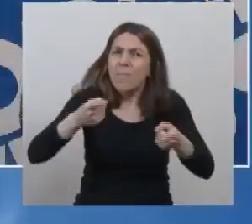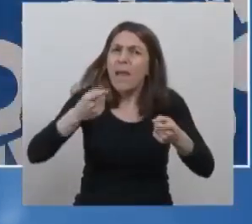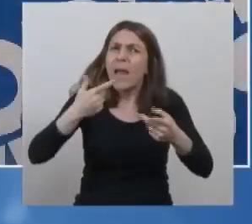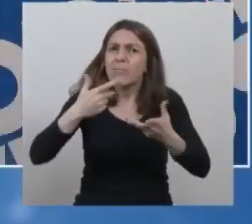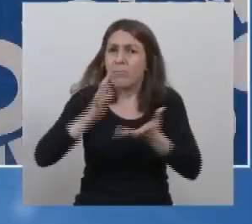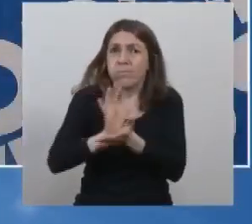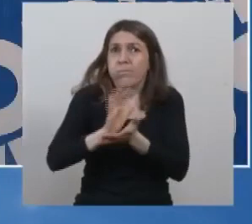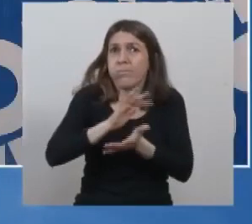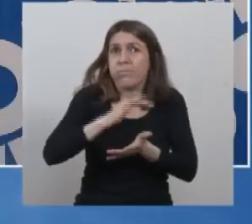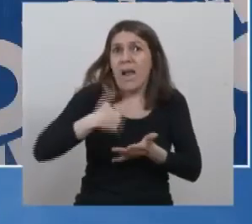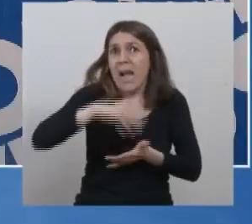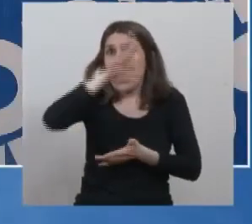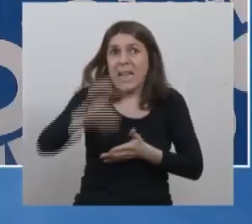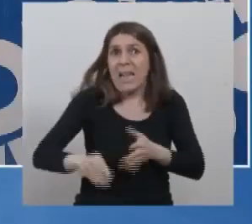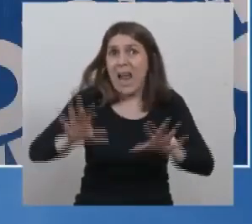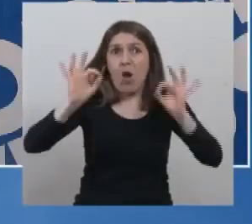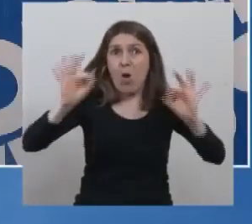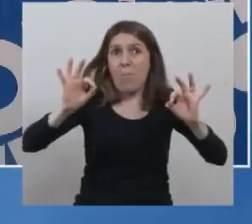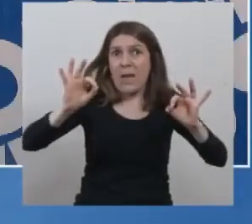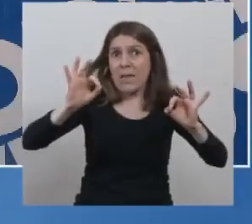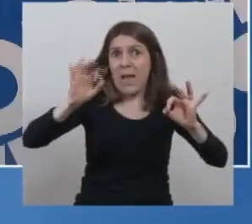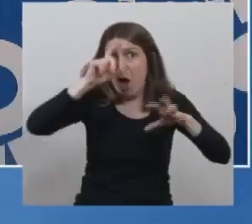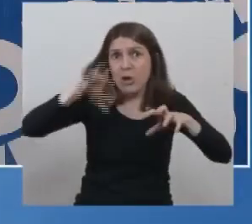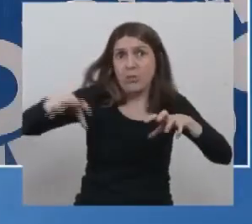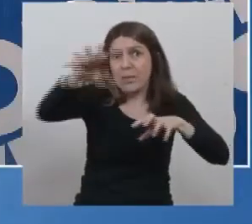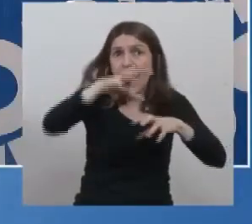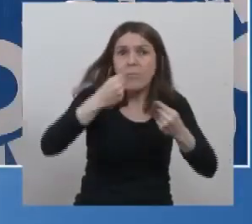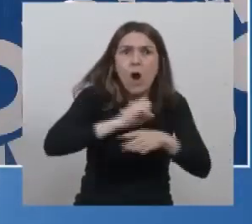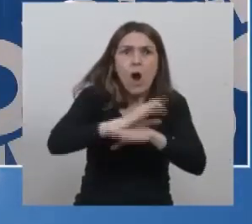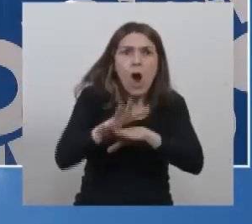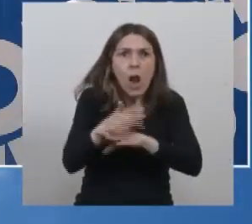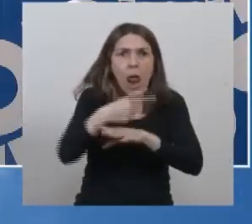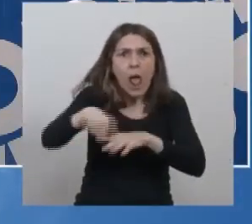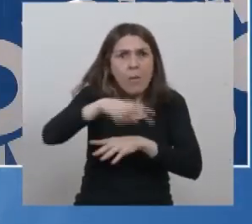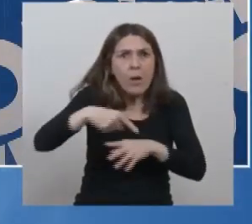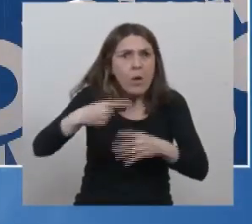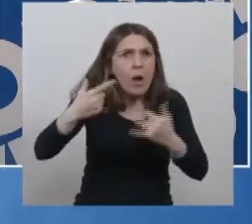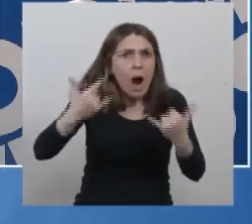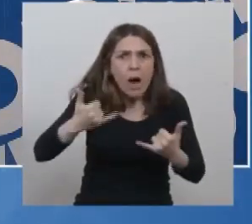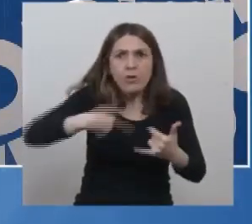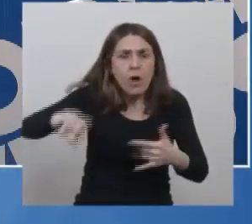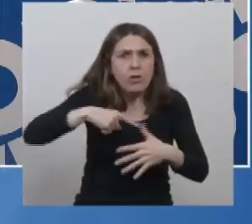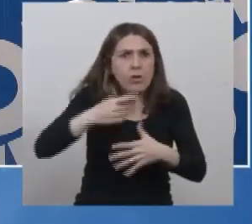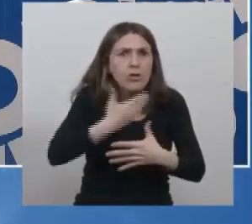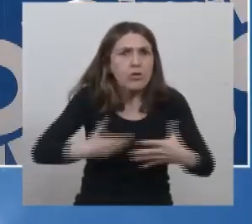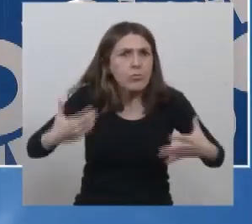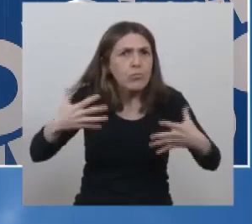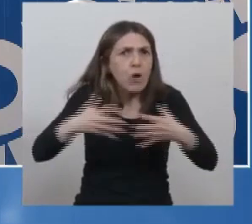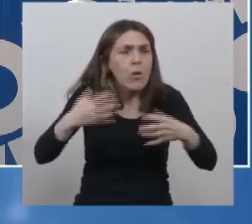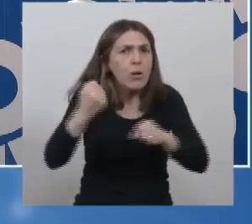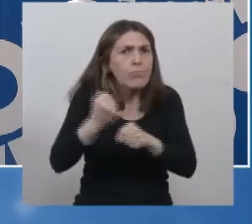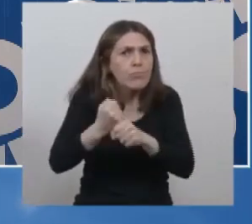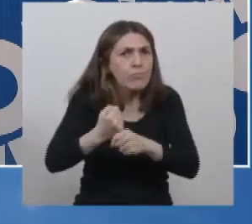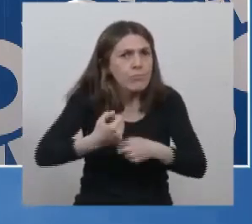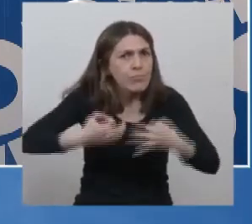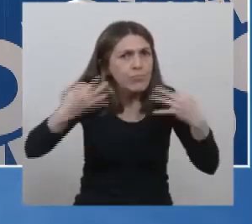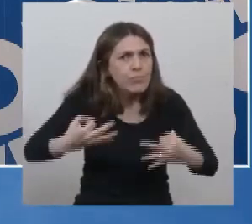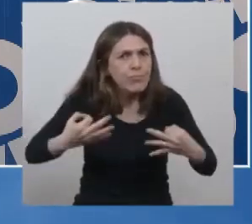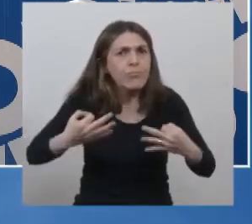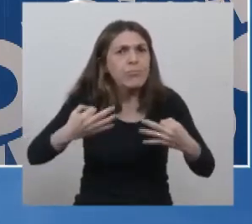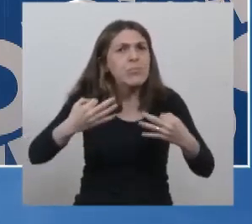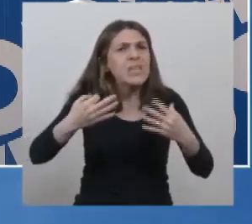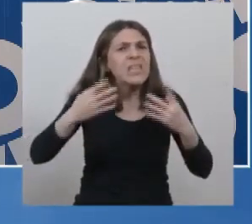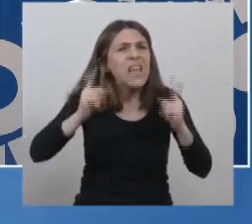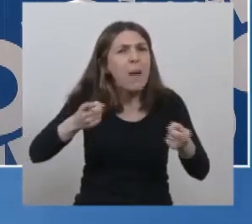Nacional. Esta pandemia nos demanda un Estado presente, pero también un Estado